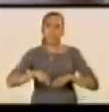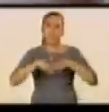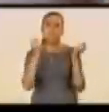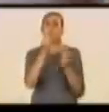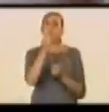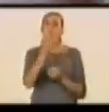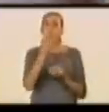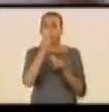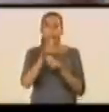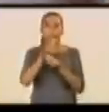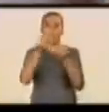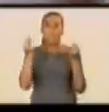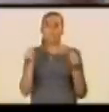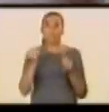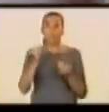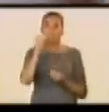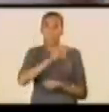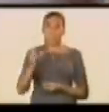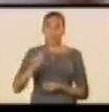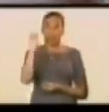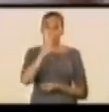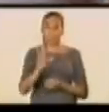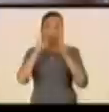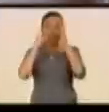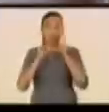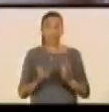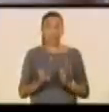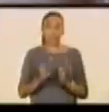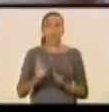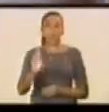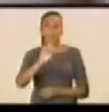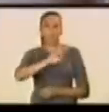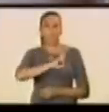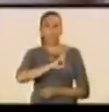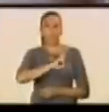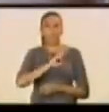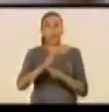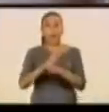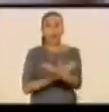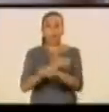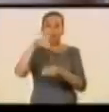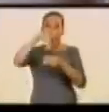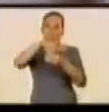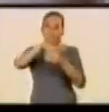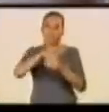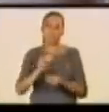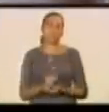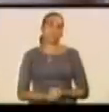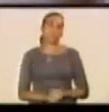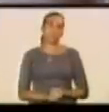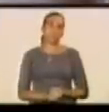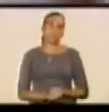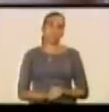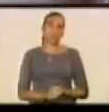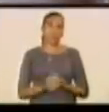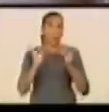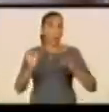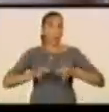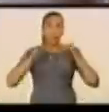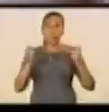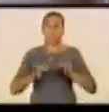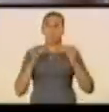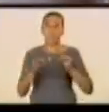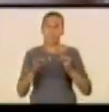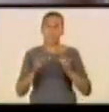buen ambiente que las venezolanas y los venezolanos merecemos antes del proceso electoral. Como siempre,